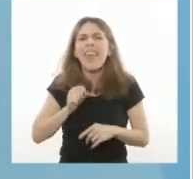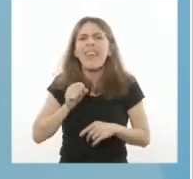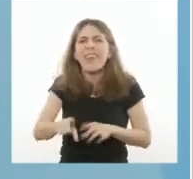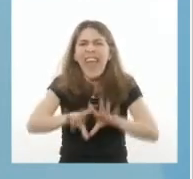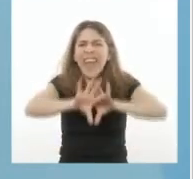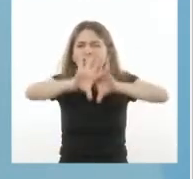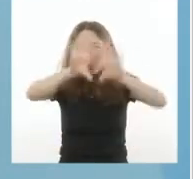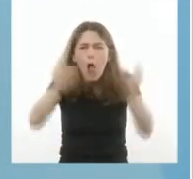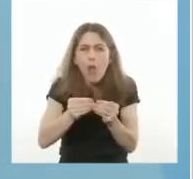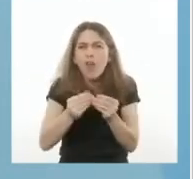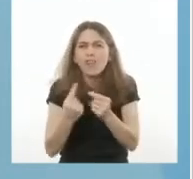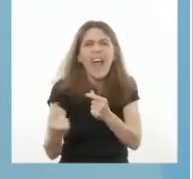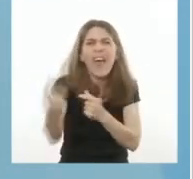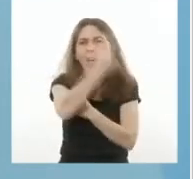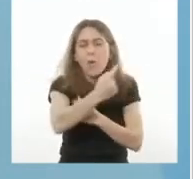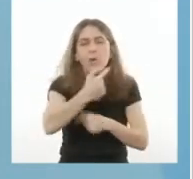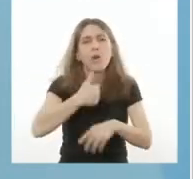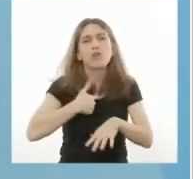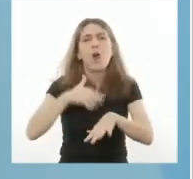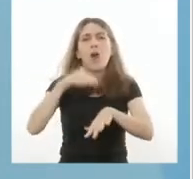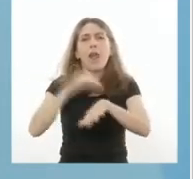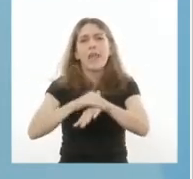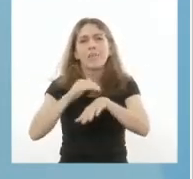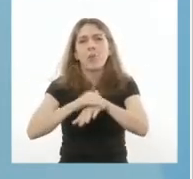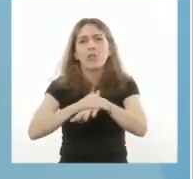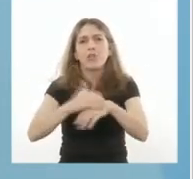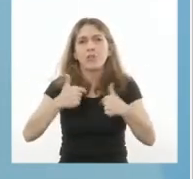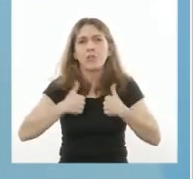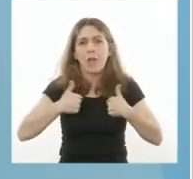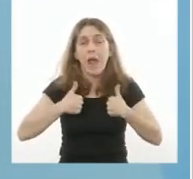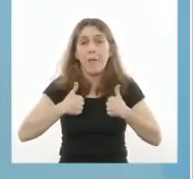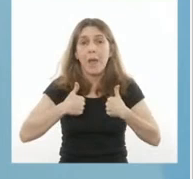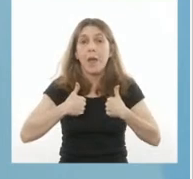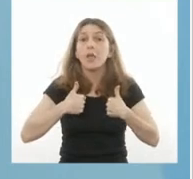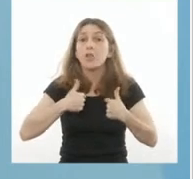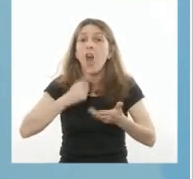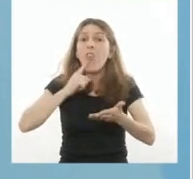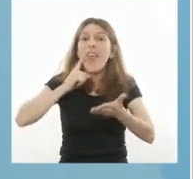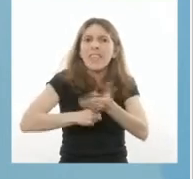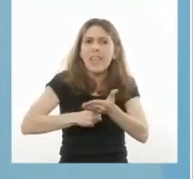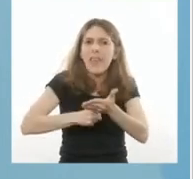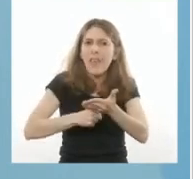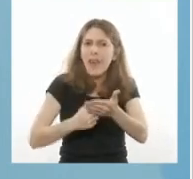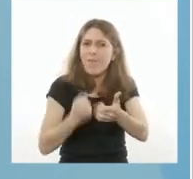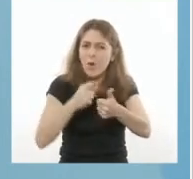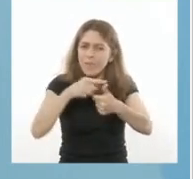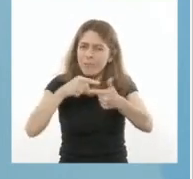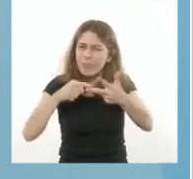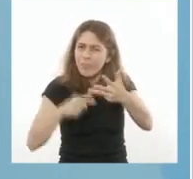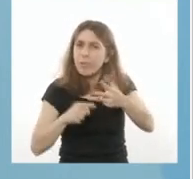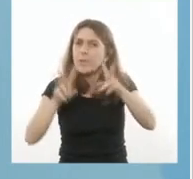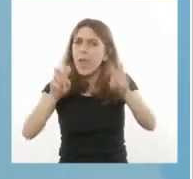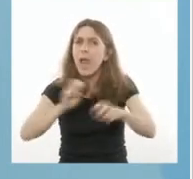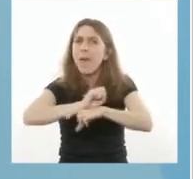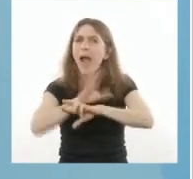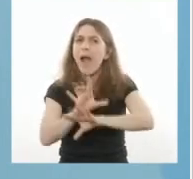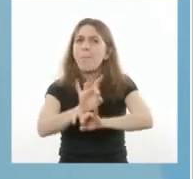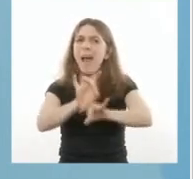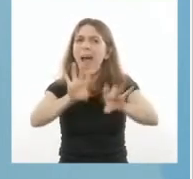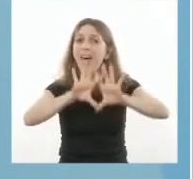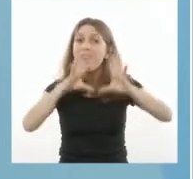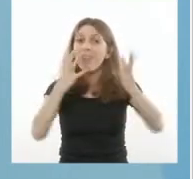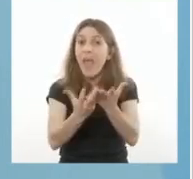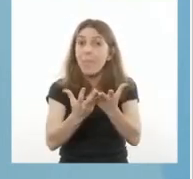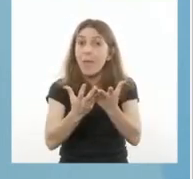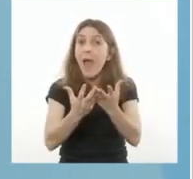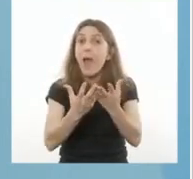argentino y es mi responsabilidad establecer medidas contundentes frente a la pandemia para evitar que